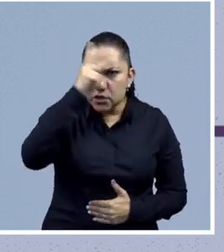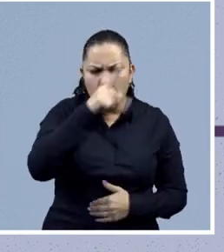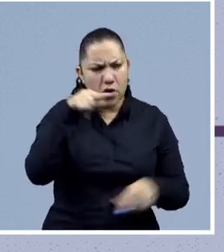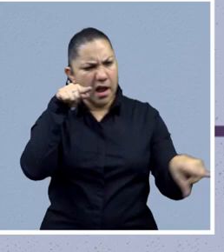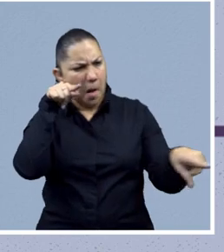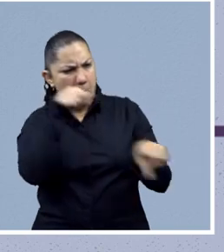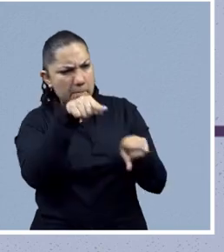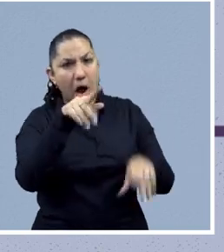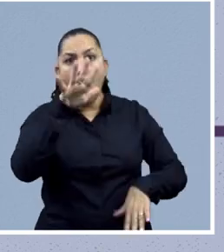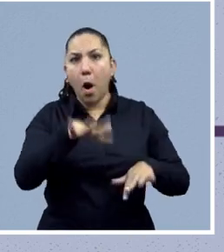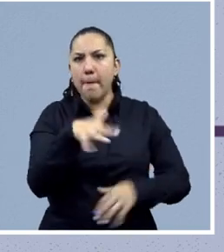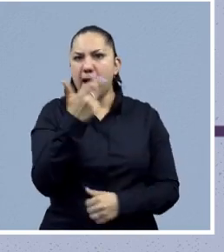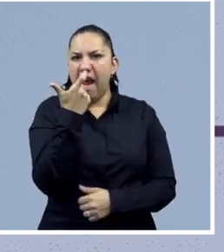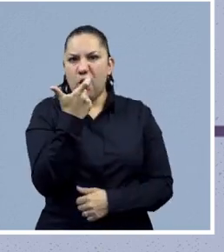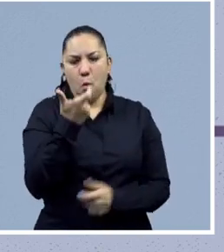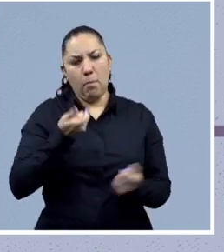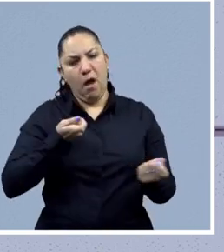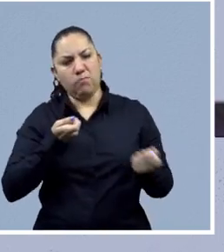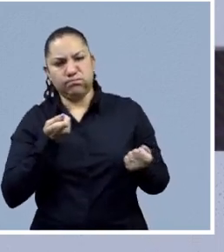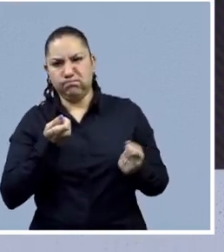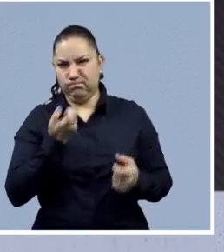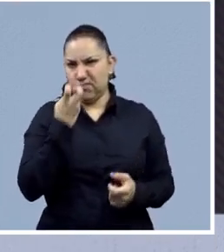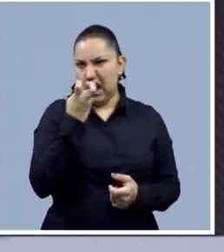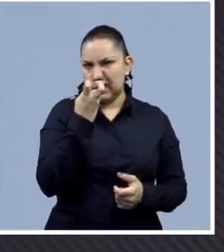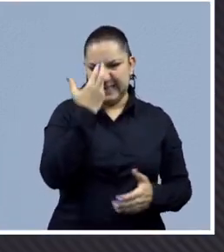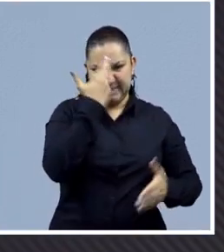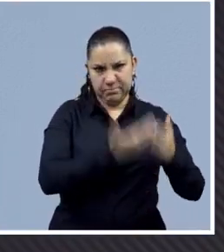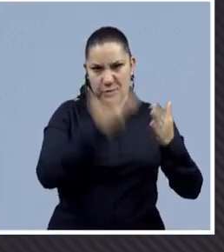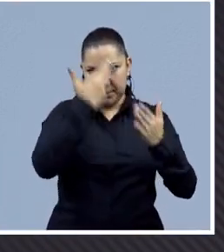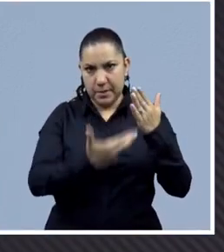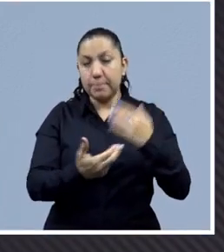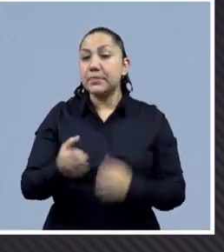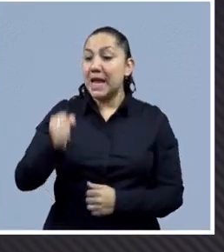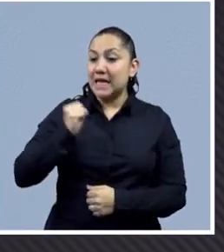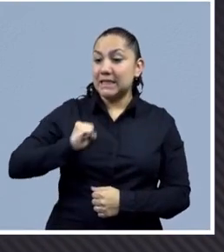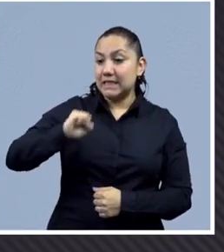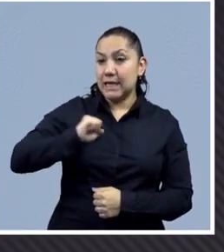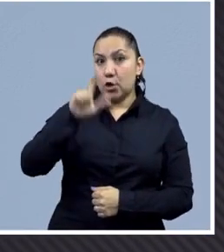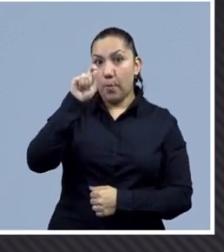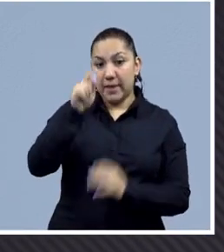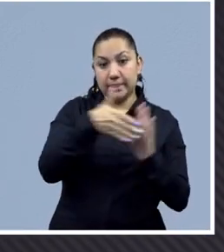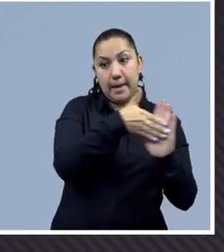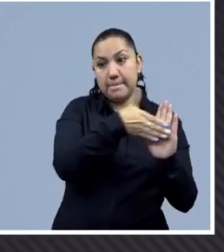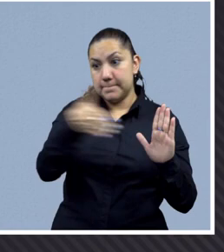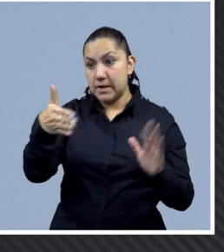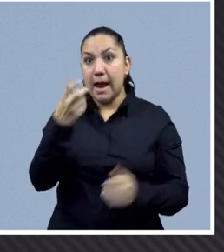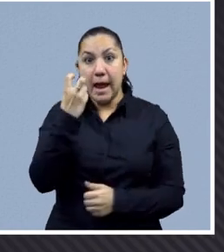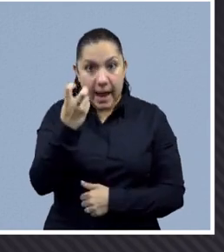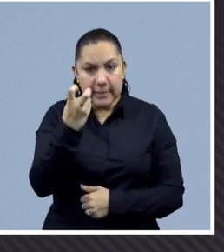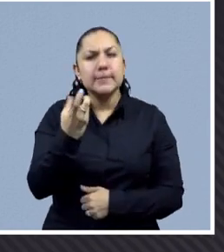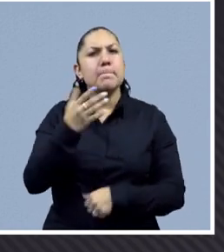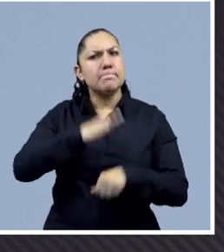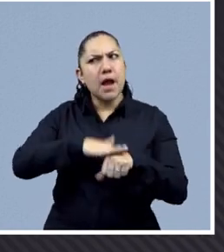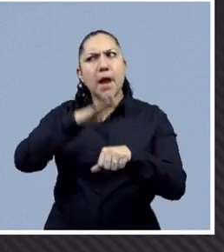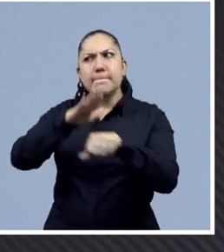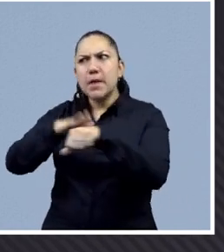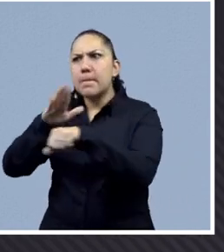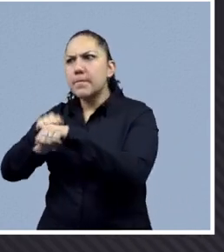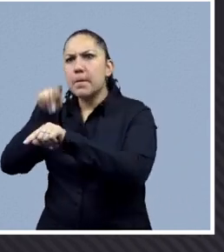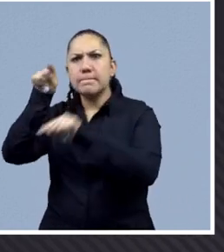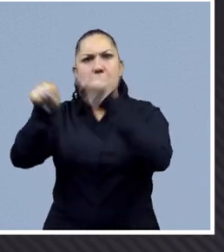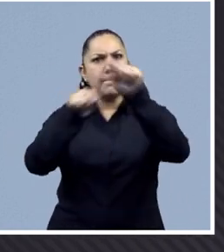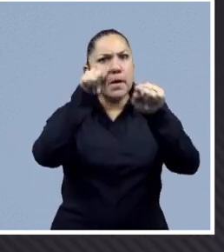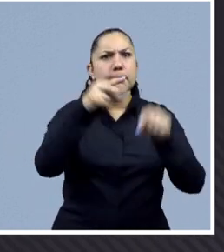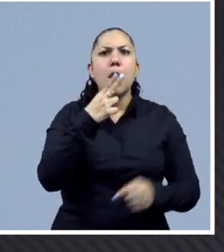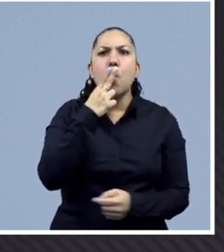verbales, psicológicas y hasta económicas. Fue a partir del siglo XX que el término violencia de género se ha hecho cada vez